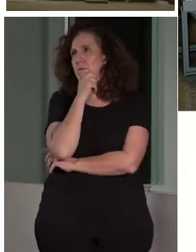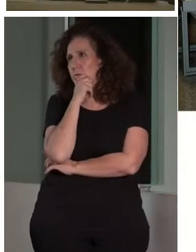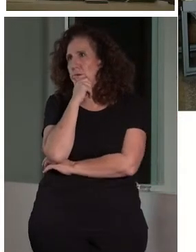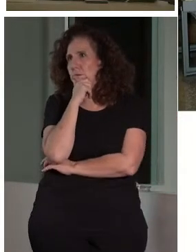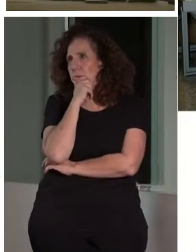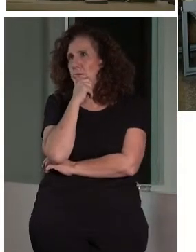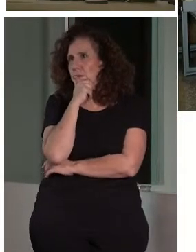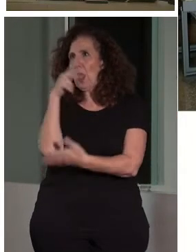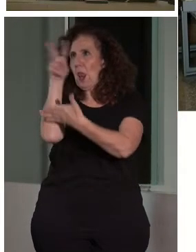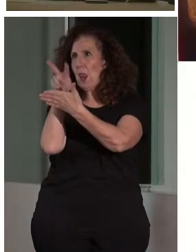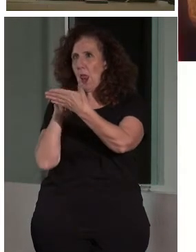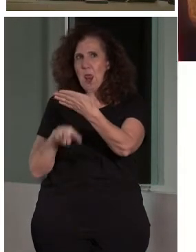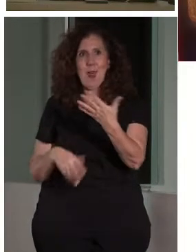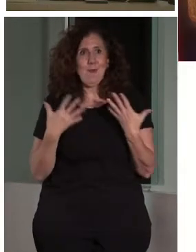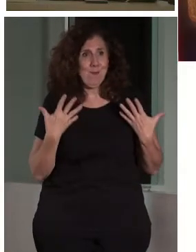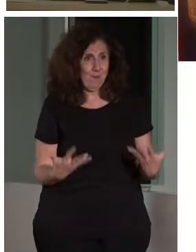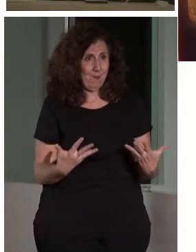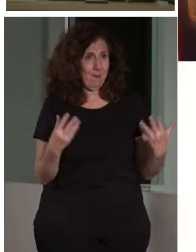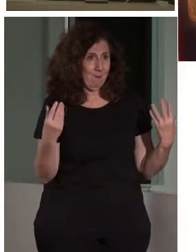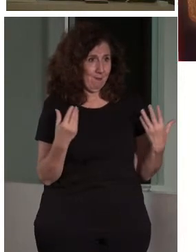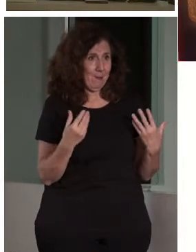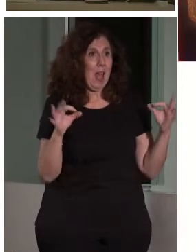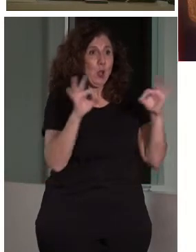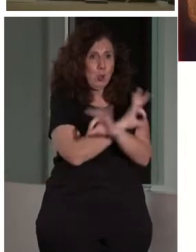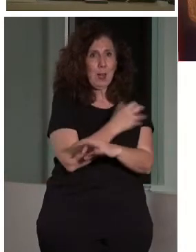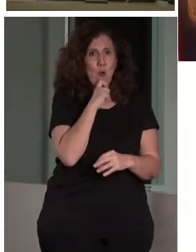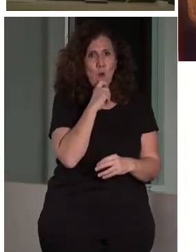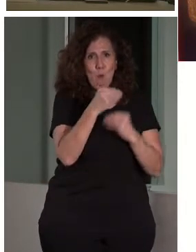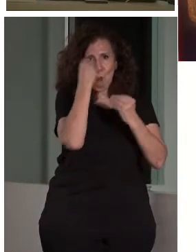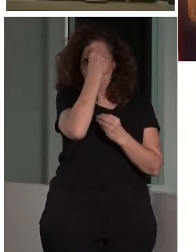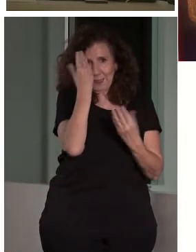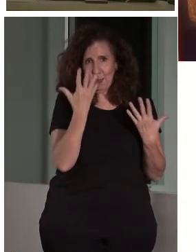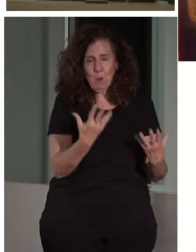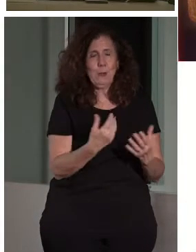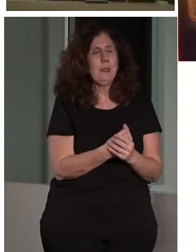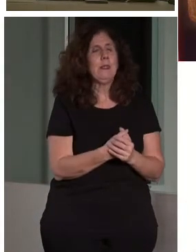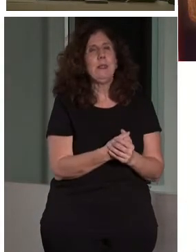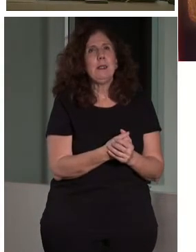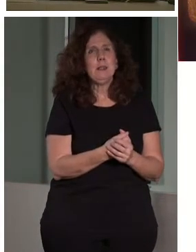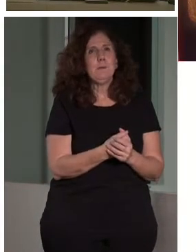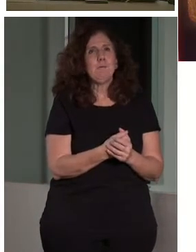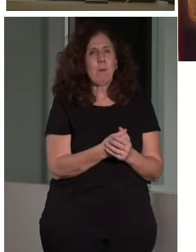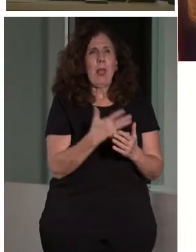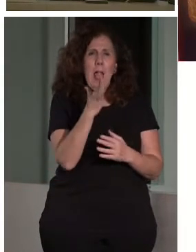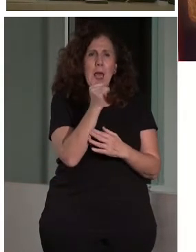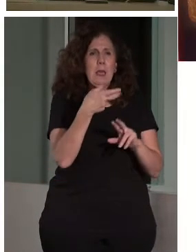poco de como lo pensamos. Aparte de todas estas réplicas y materiales que existen, también muchas